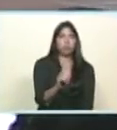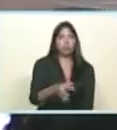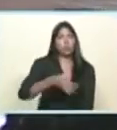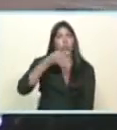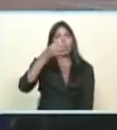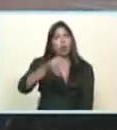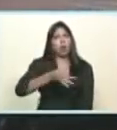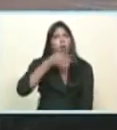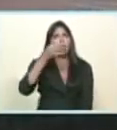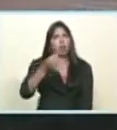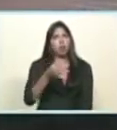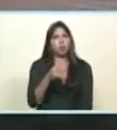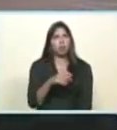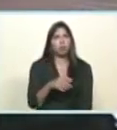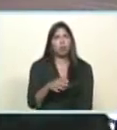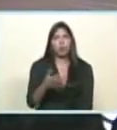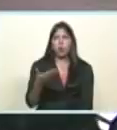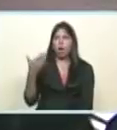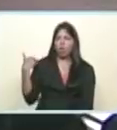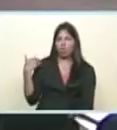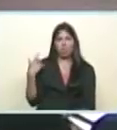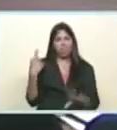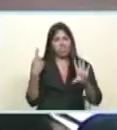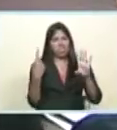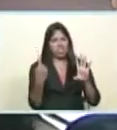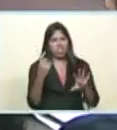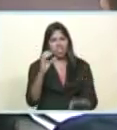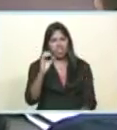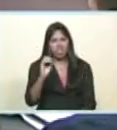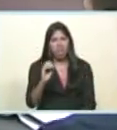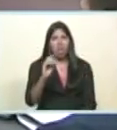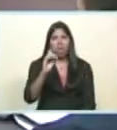no se había visto, yo digo, en 60 años en la ONU.